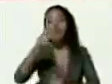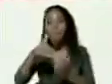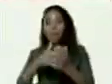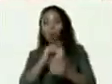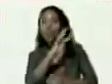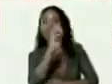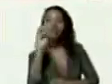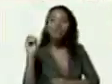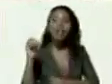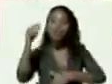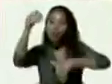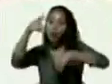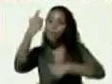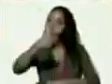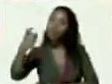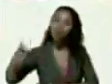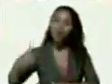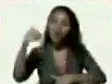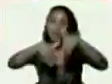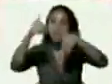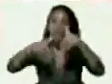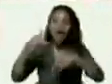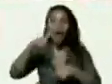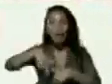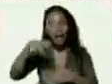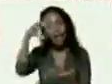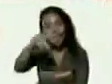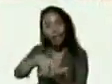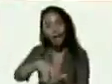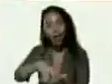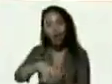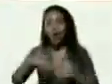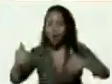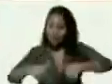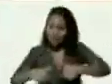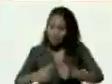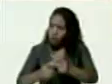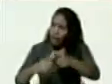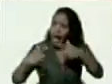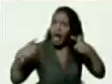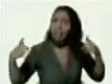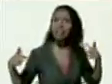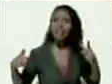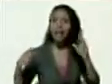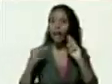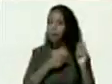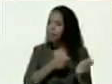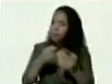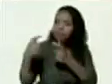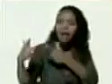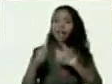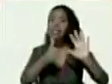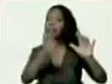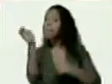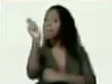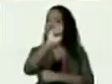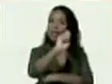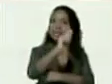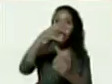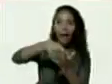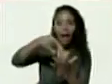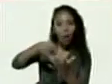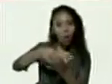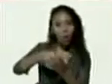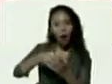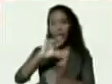electores en este estado un esfuerzo increíble que ha llevado en 6 meses a Carabobo a ser el